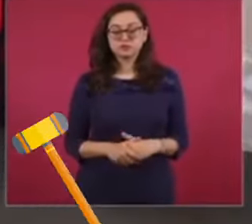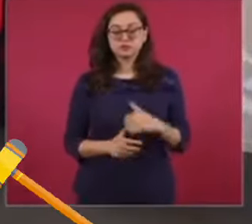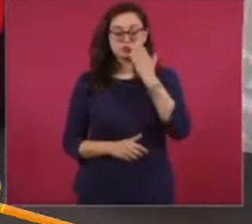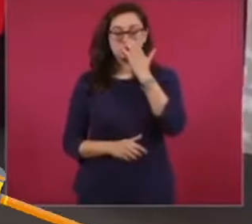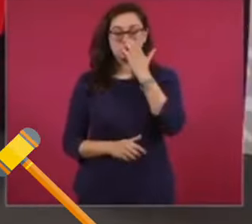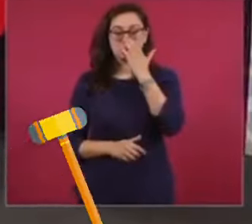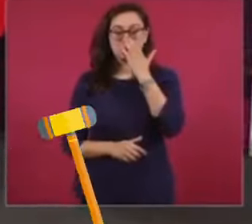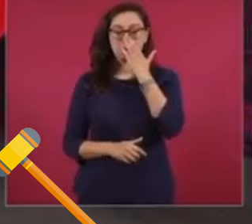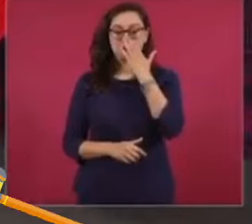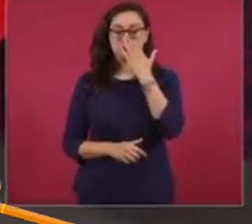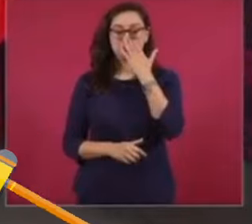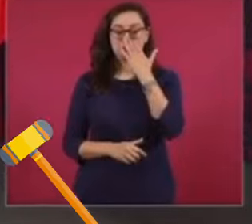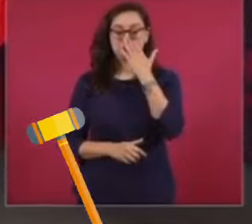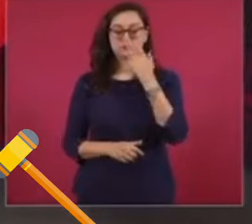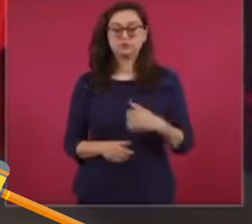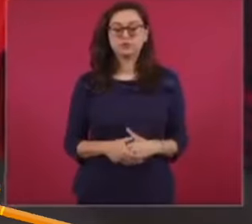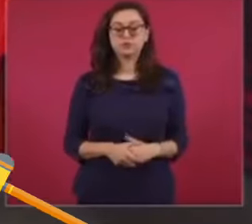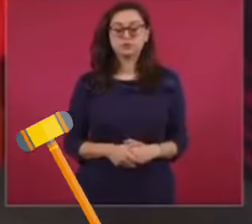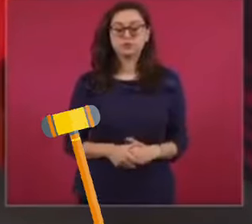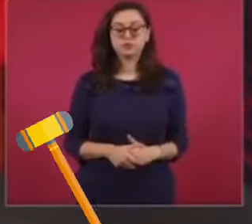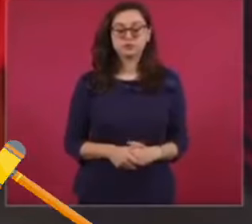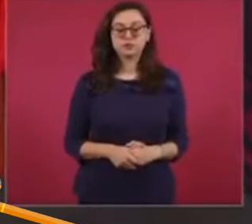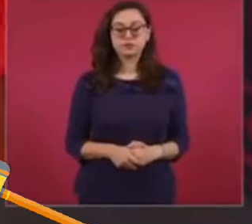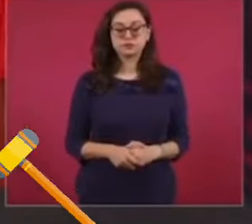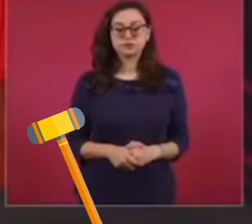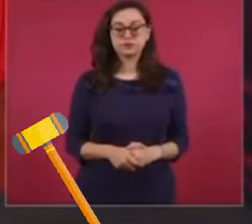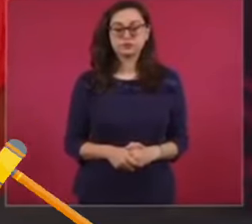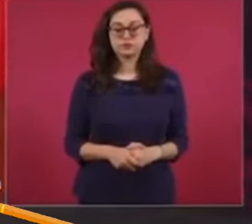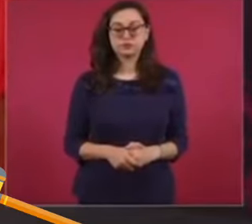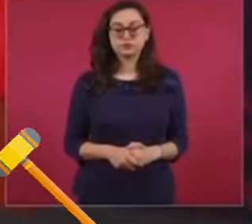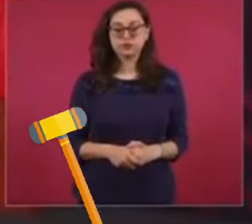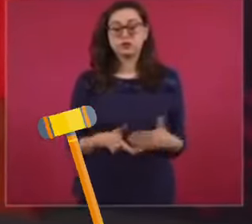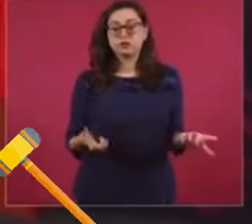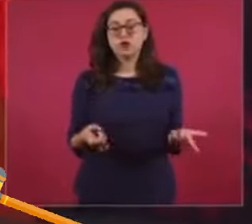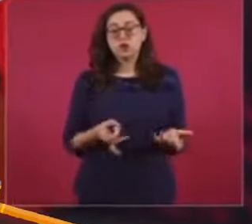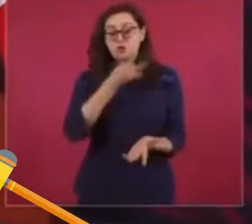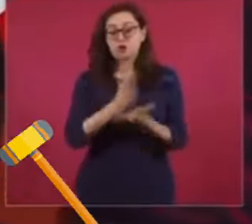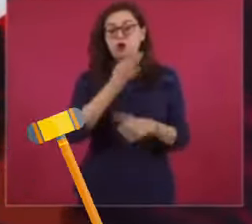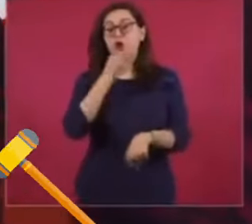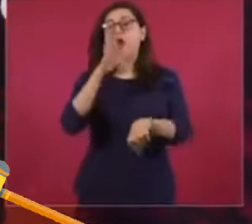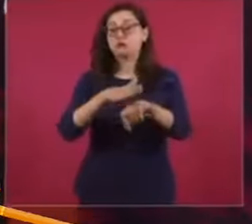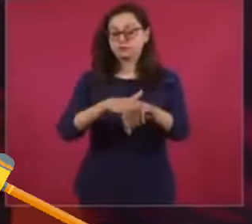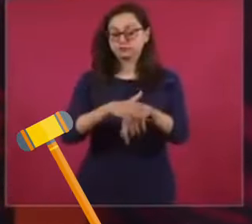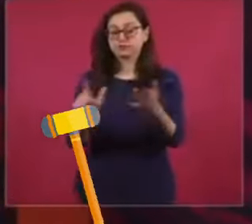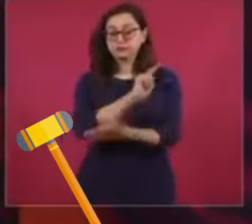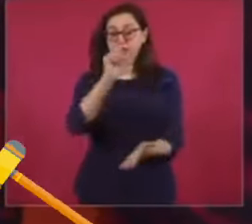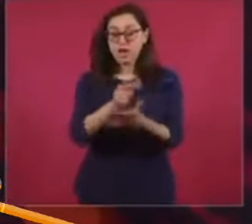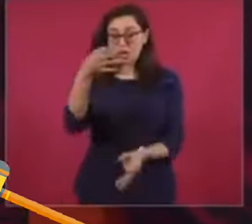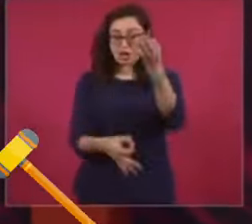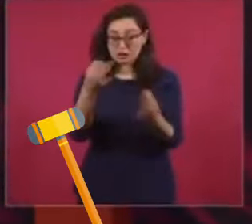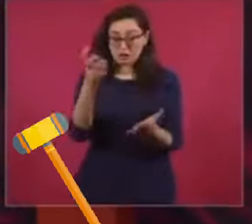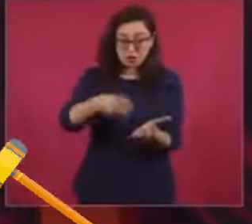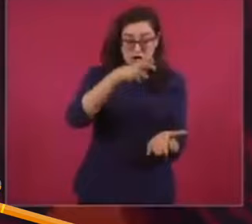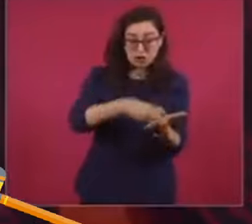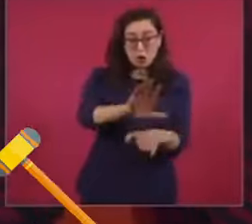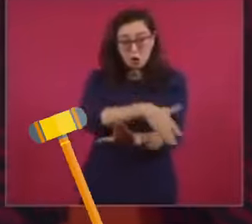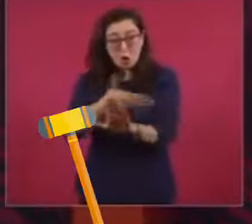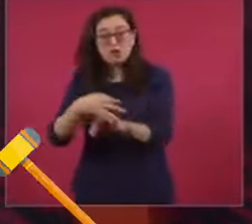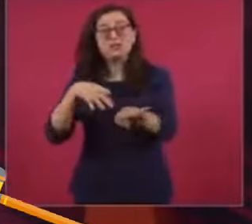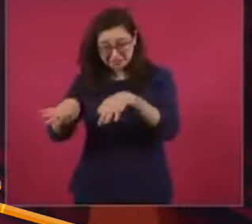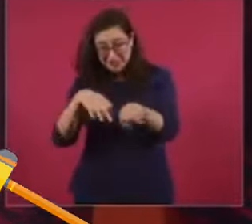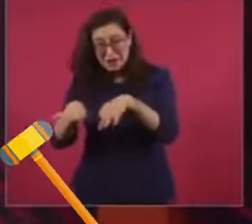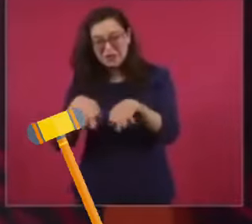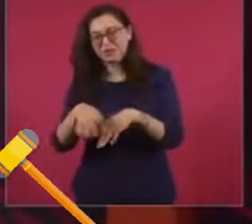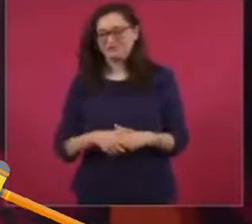Solo comentar que con la reforma que se está proponiendo no se afecta a los trabajadores. Al contrario,